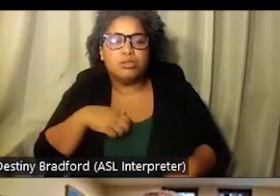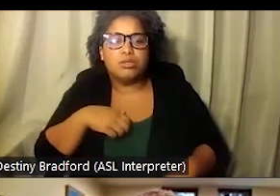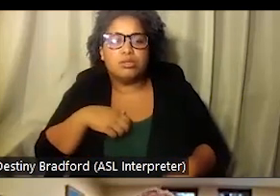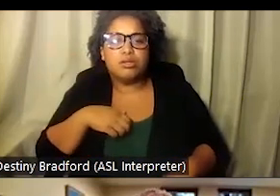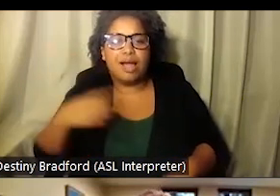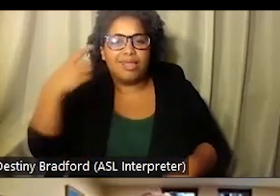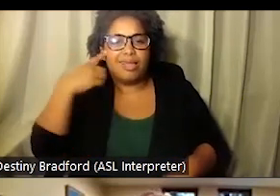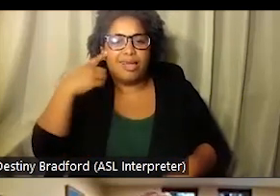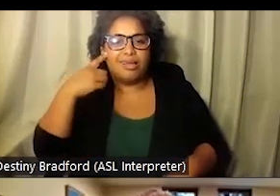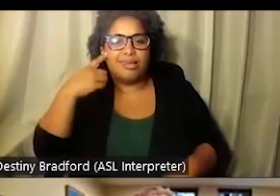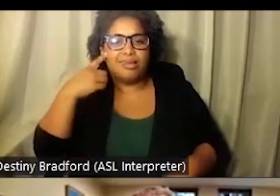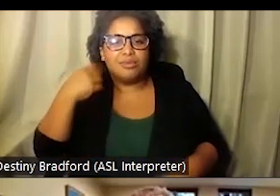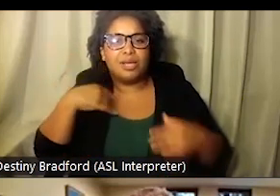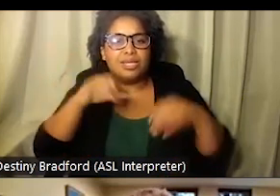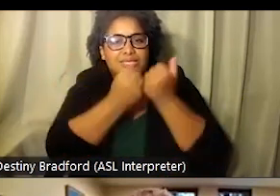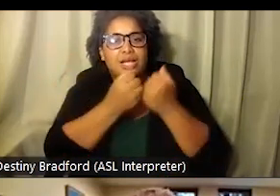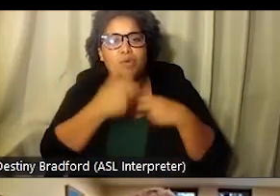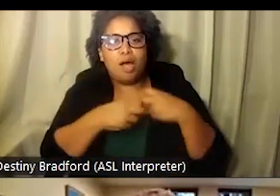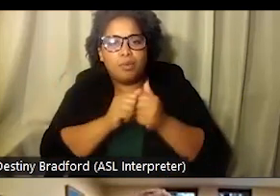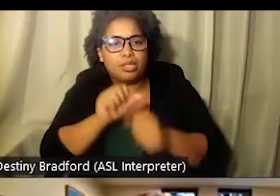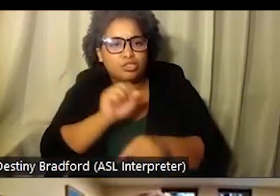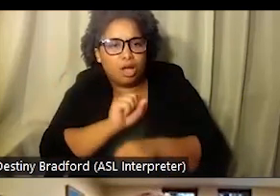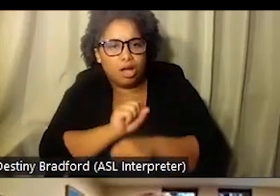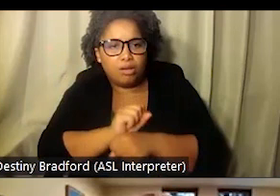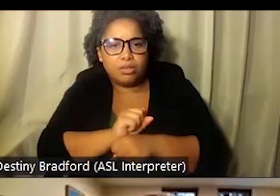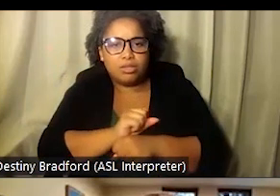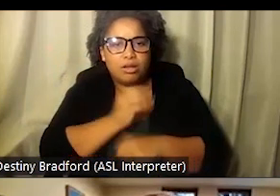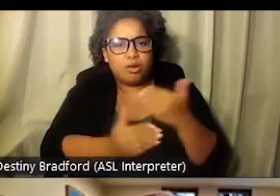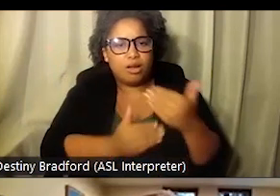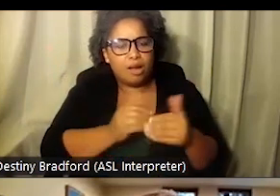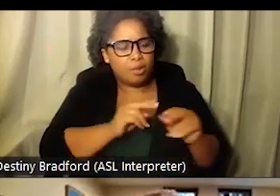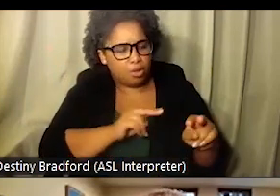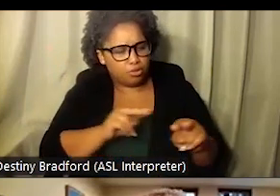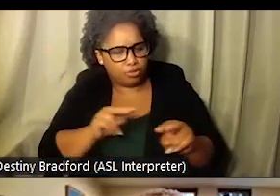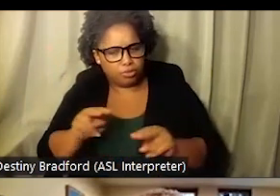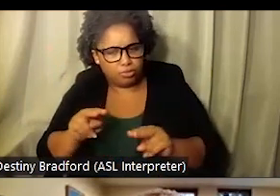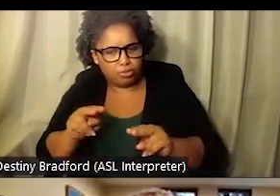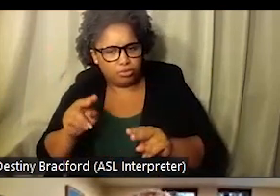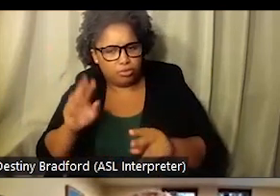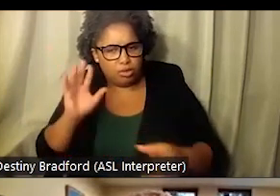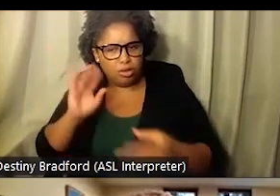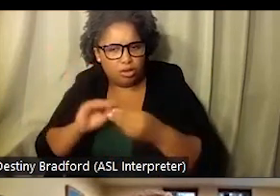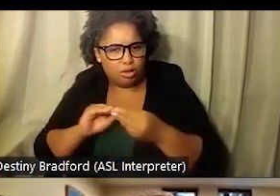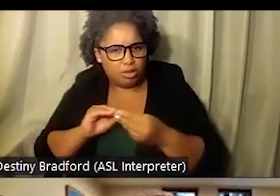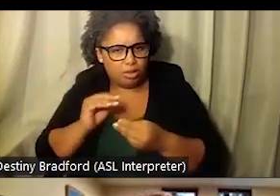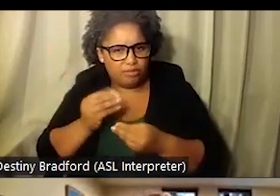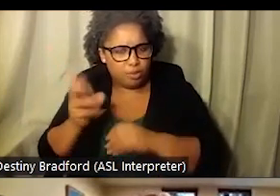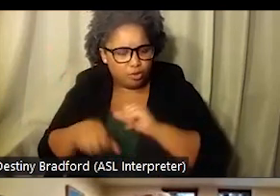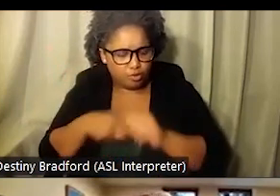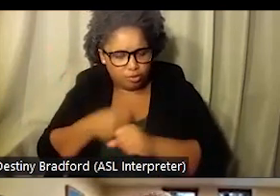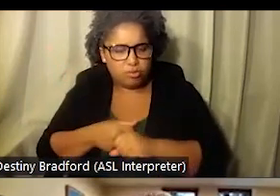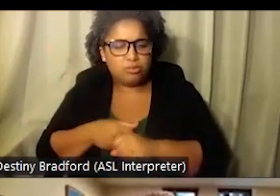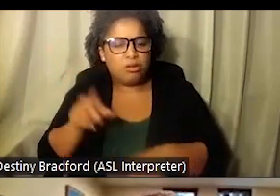para ancianos, yo sentí por mucho tiempo, ¿verdad? Que tenemos un problema en la sociedad